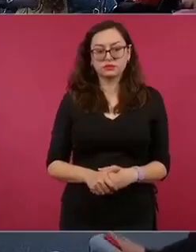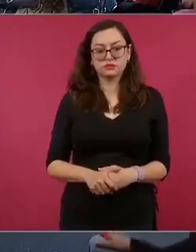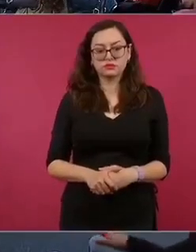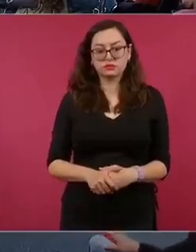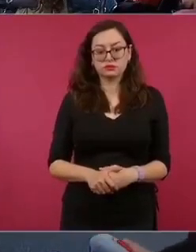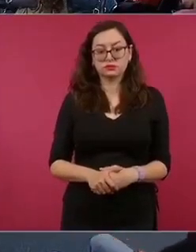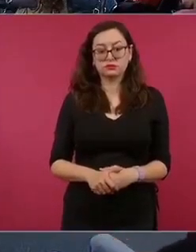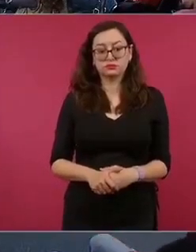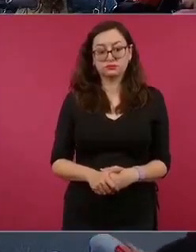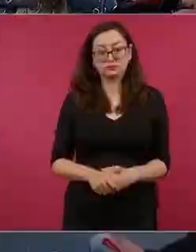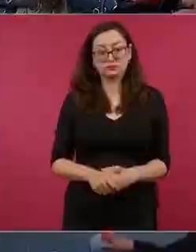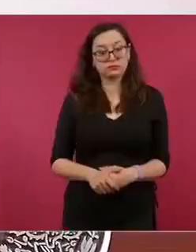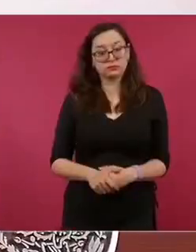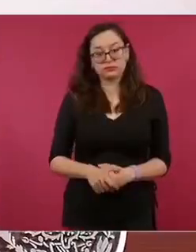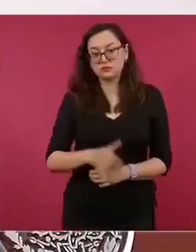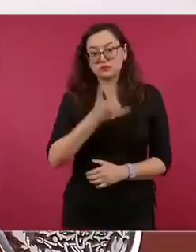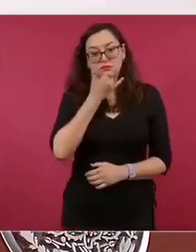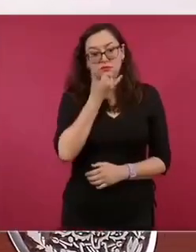Aunque se enojen,